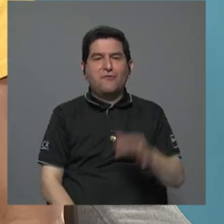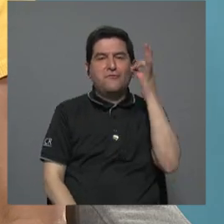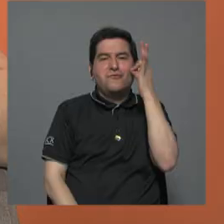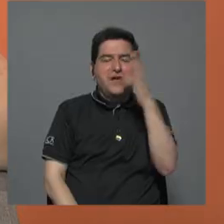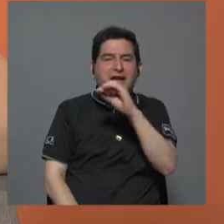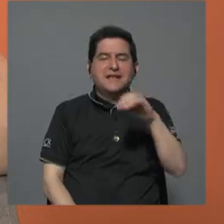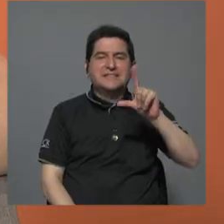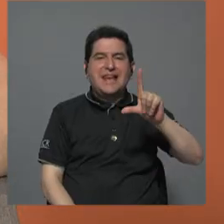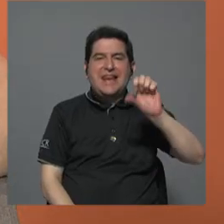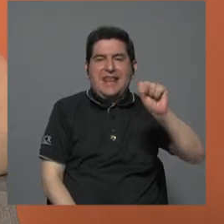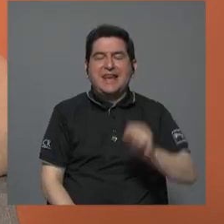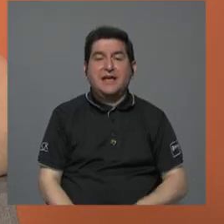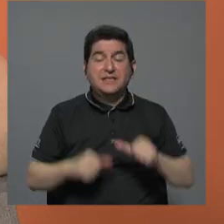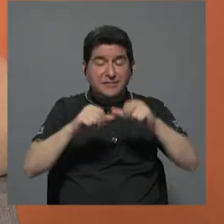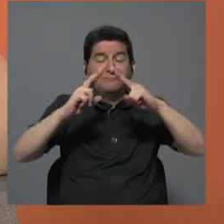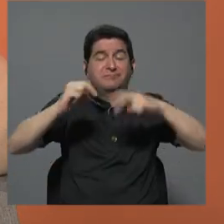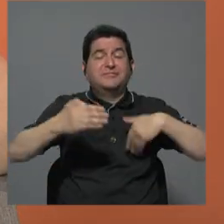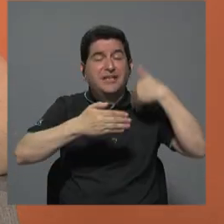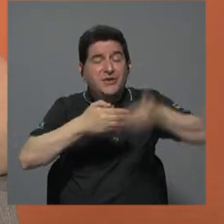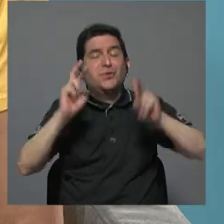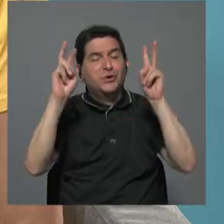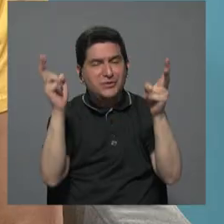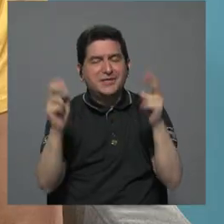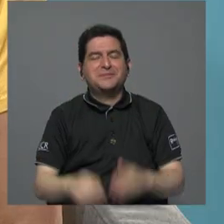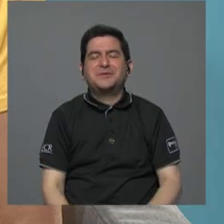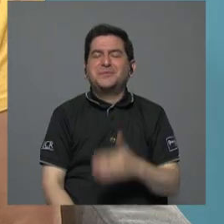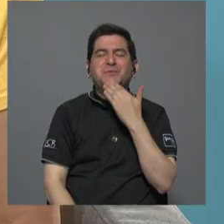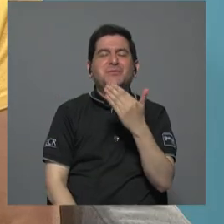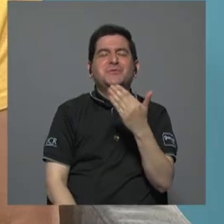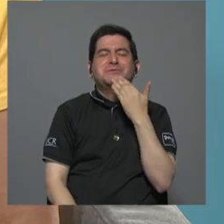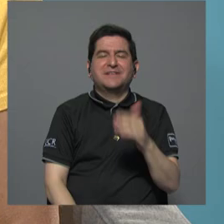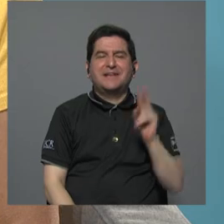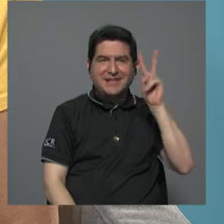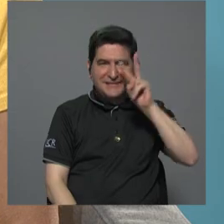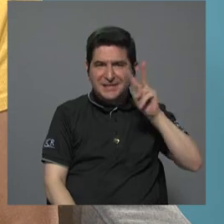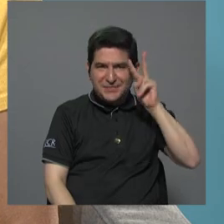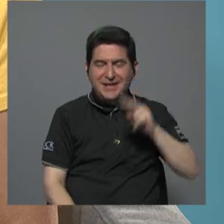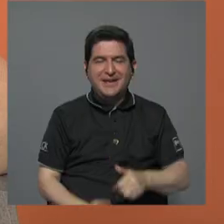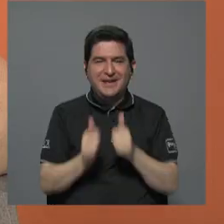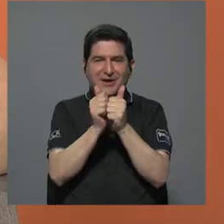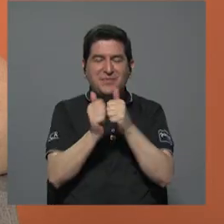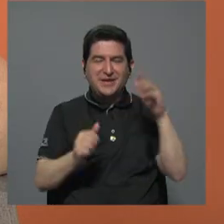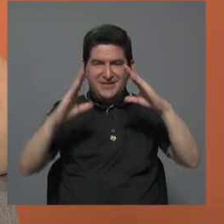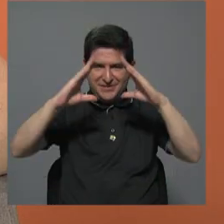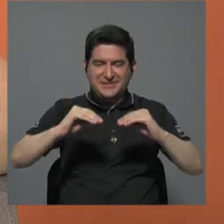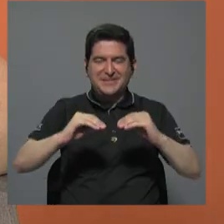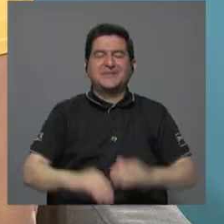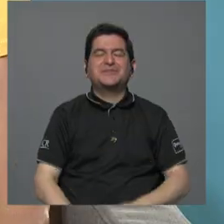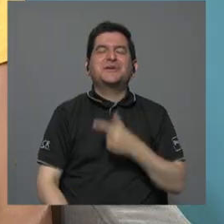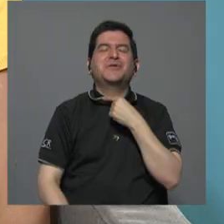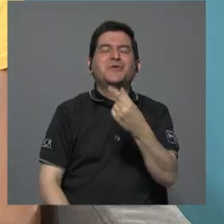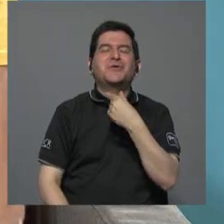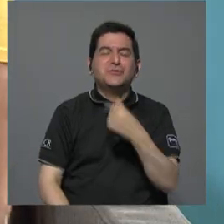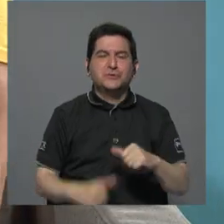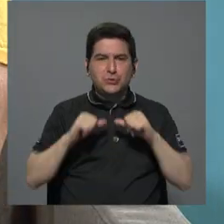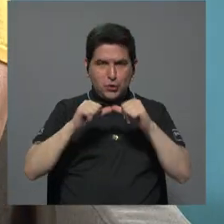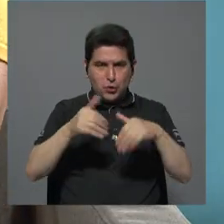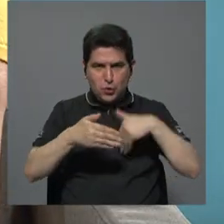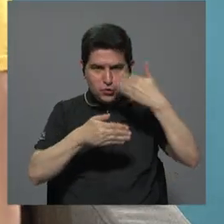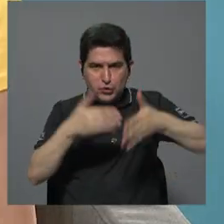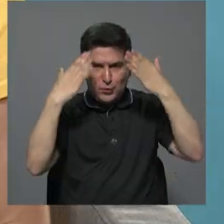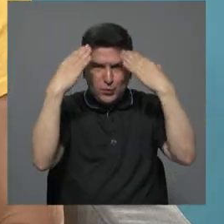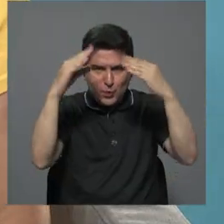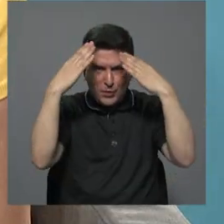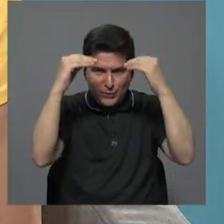Linet. Sí, vamos a seguir analizando más adelante este tema. Muchas gracias, Valeria Vargas, por acompañarnos esta noche. Con todo gusto. Y ya venimos con más